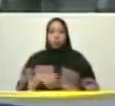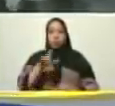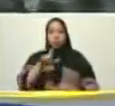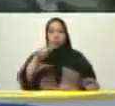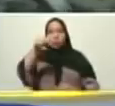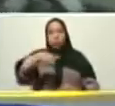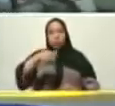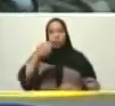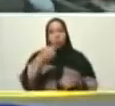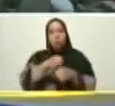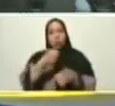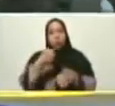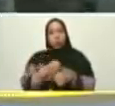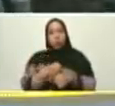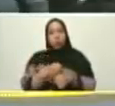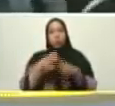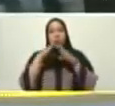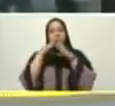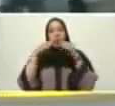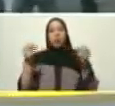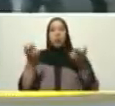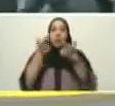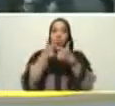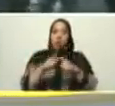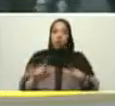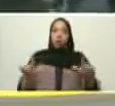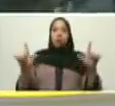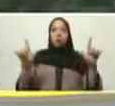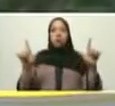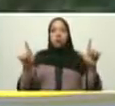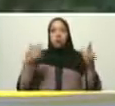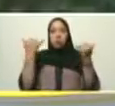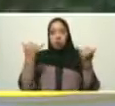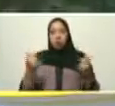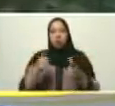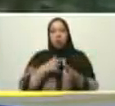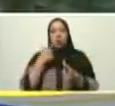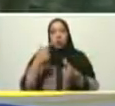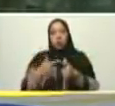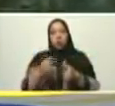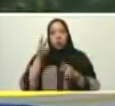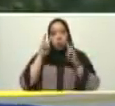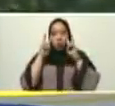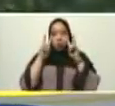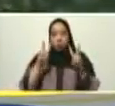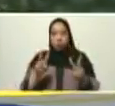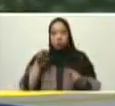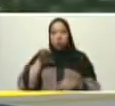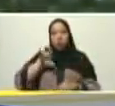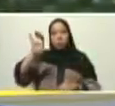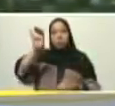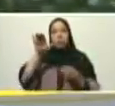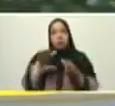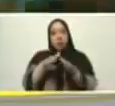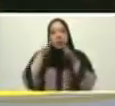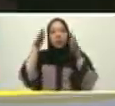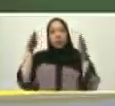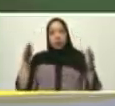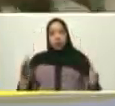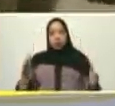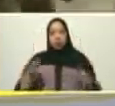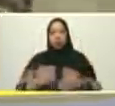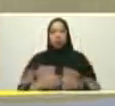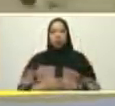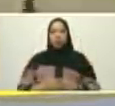humildad, de todos los libertadores y libertadoras de entonces, tuvieron la visión de la patria grande. Lo que